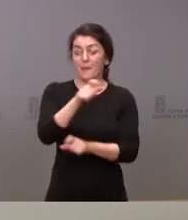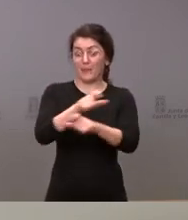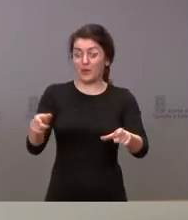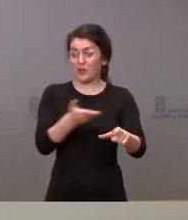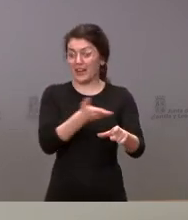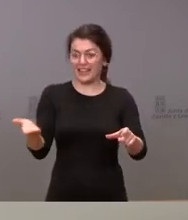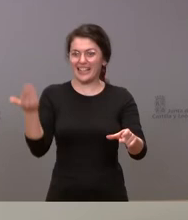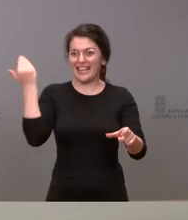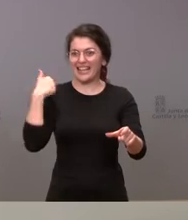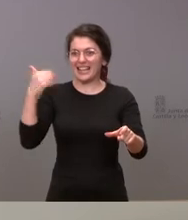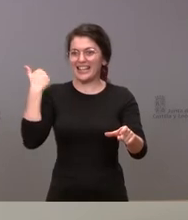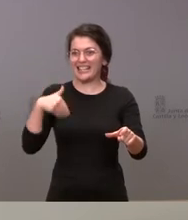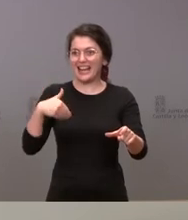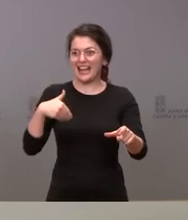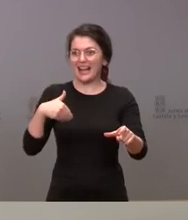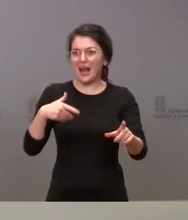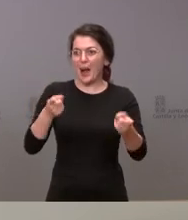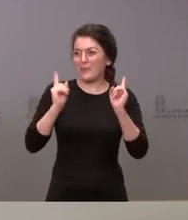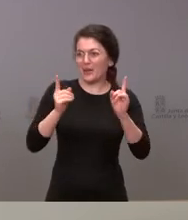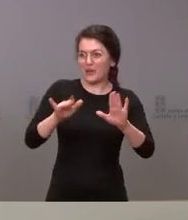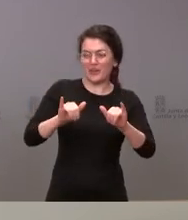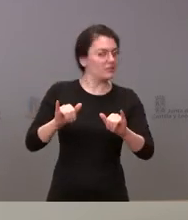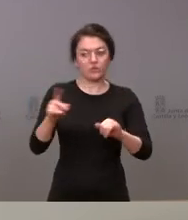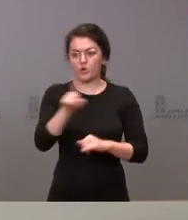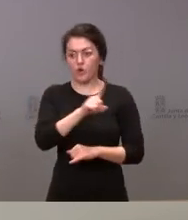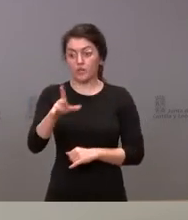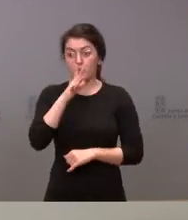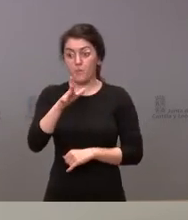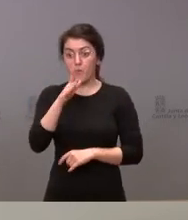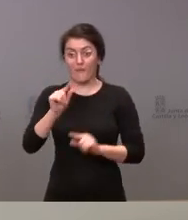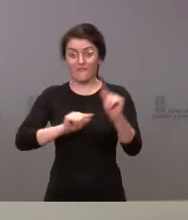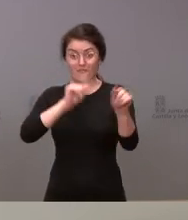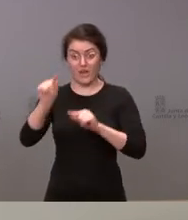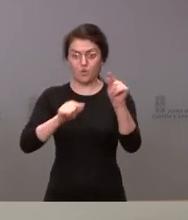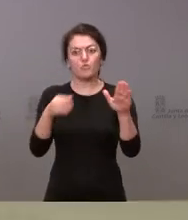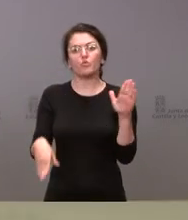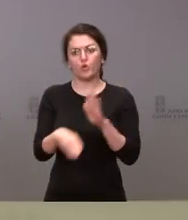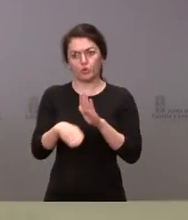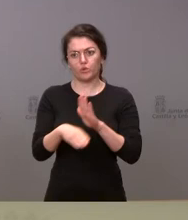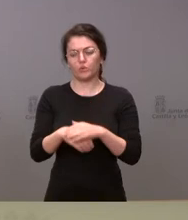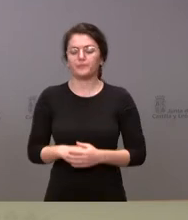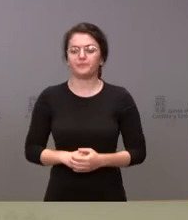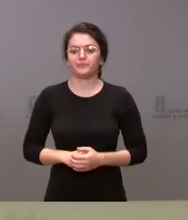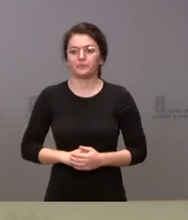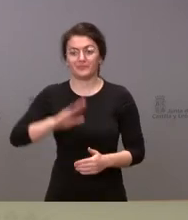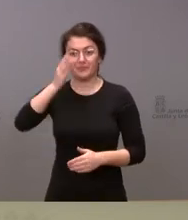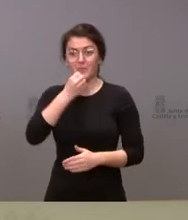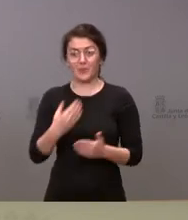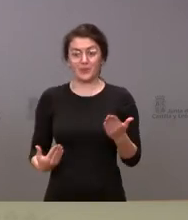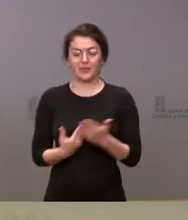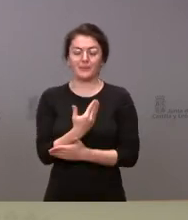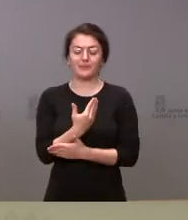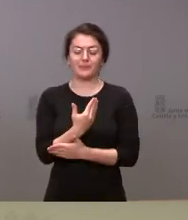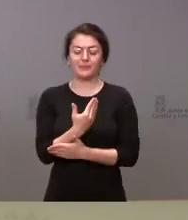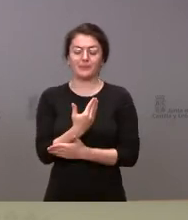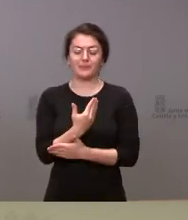de medida de precaución porque el virus lógicamente sigue estando entre nosotros. Hola, sí, buenos días. Quería